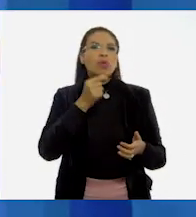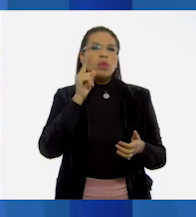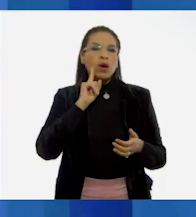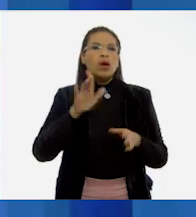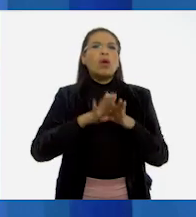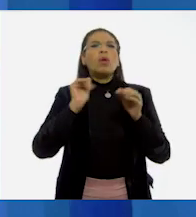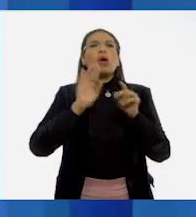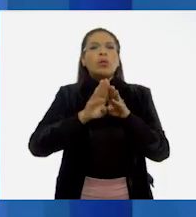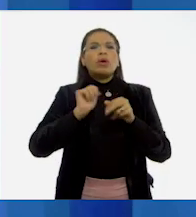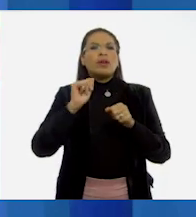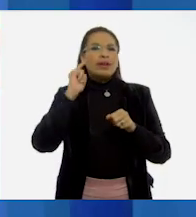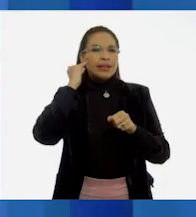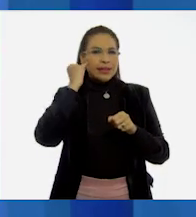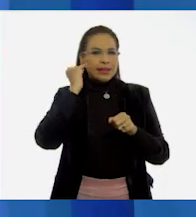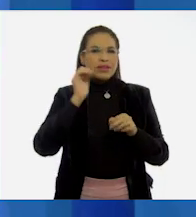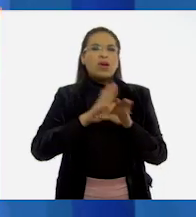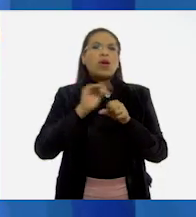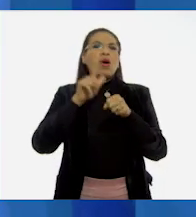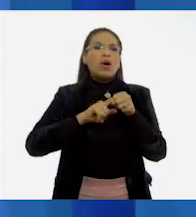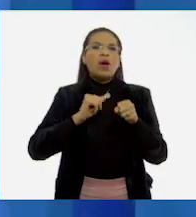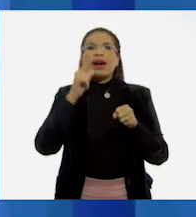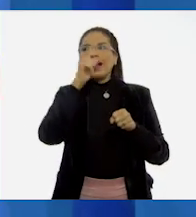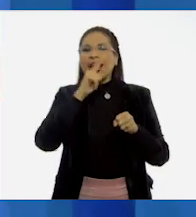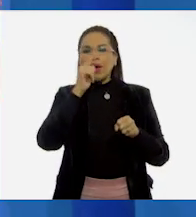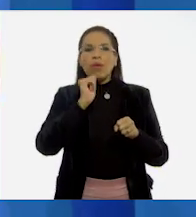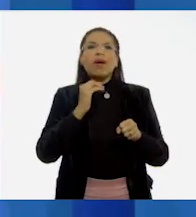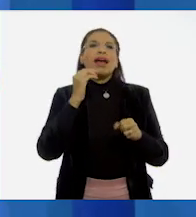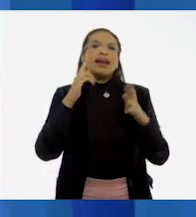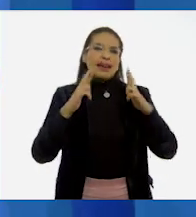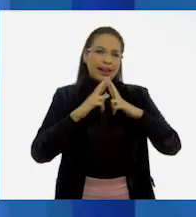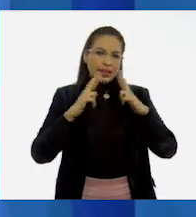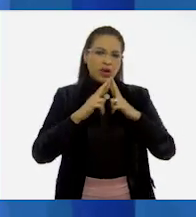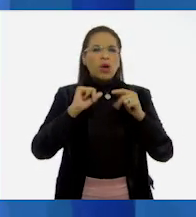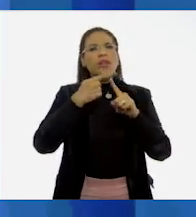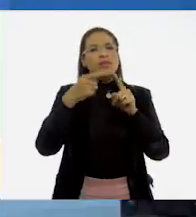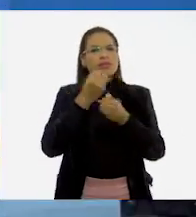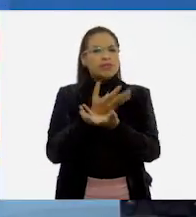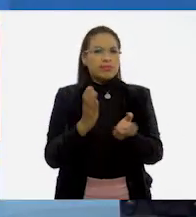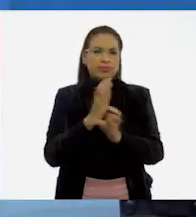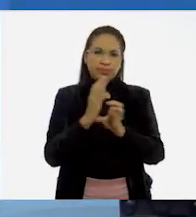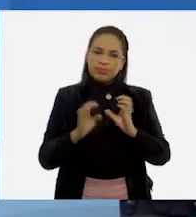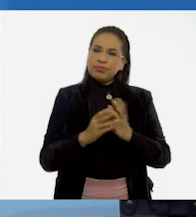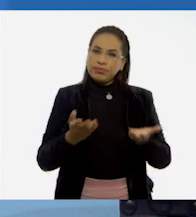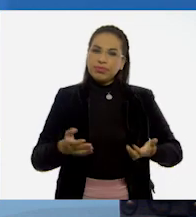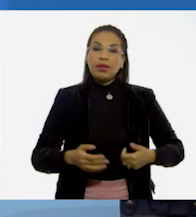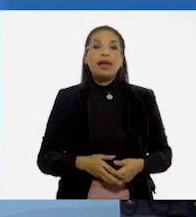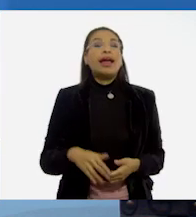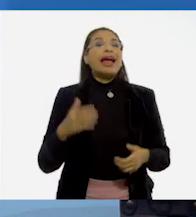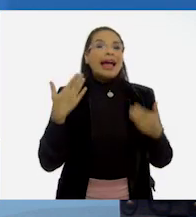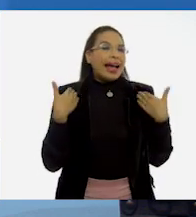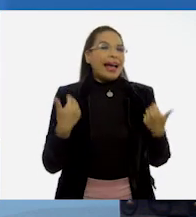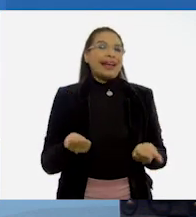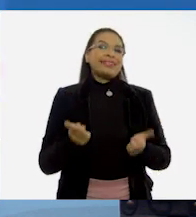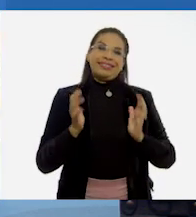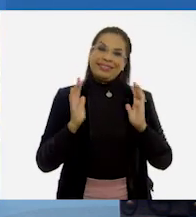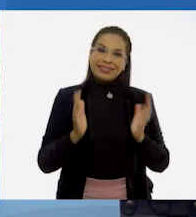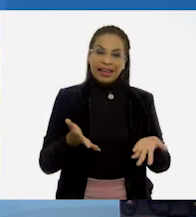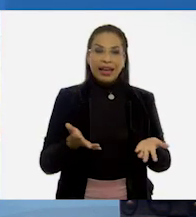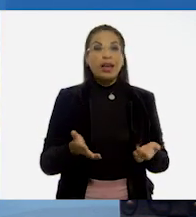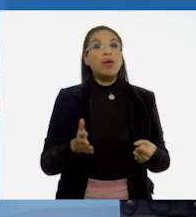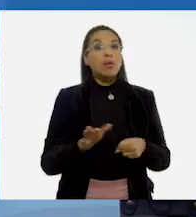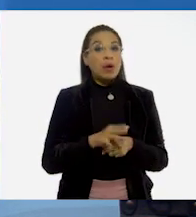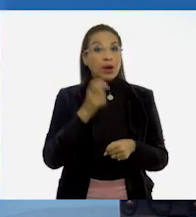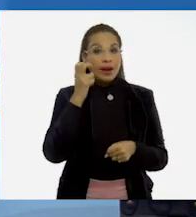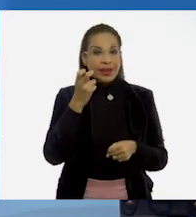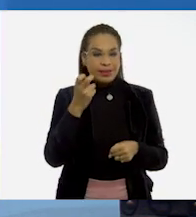étnico, color, lengua, religión o cualquier otra condición. Ah, ya entiendo. Con